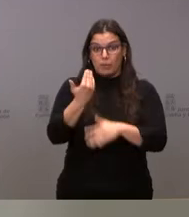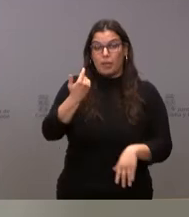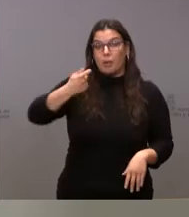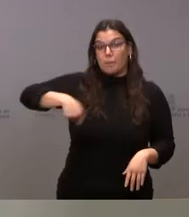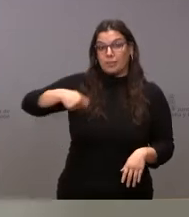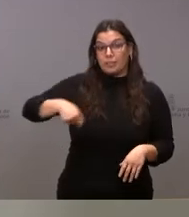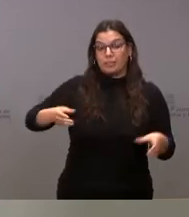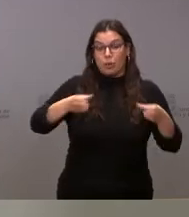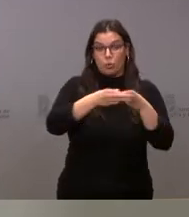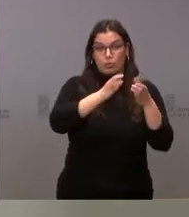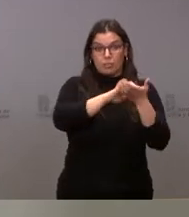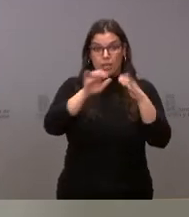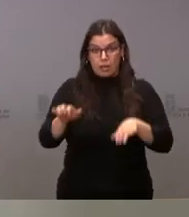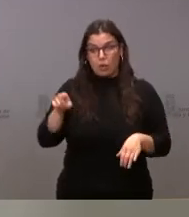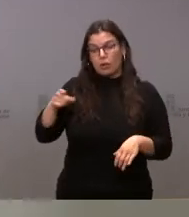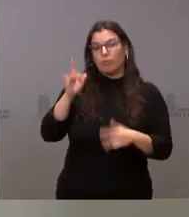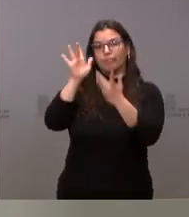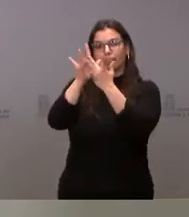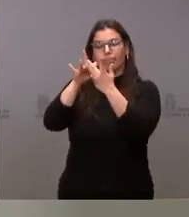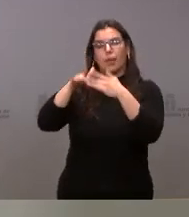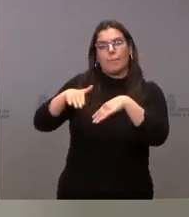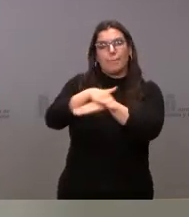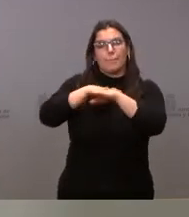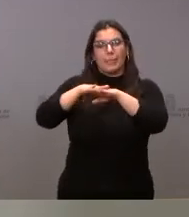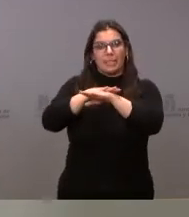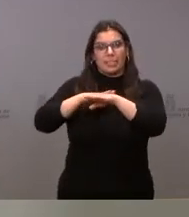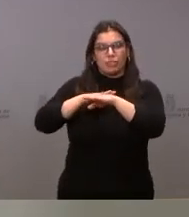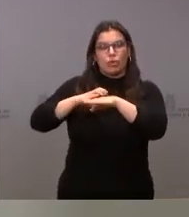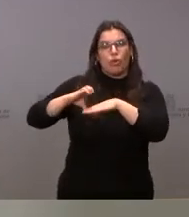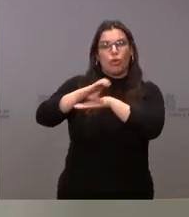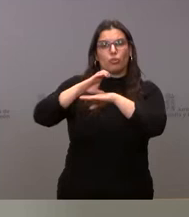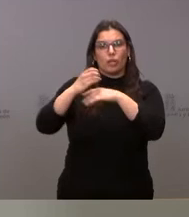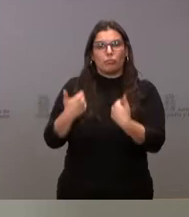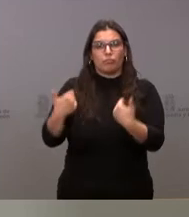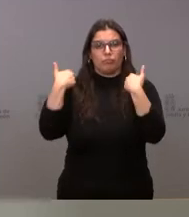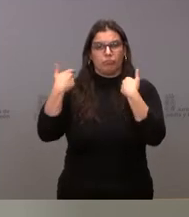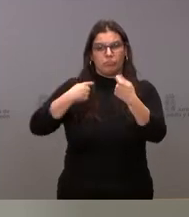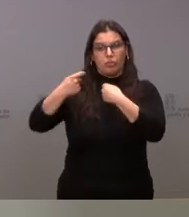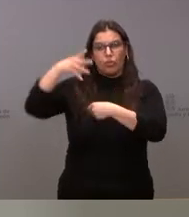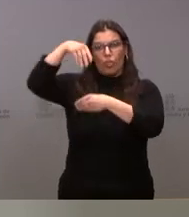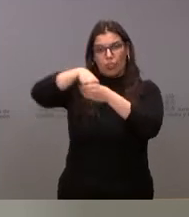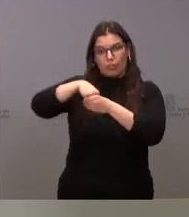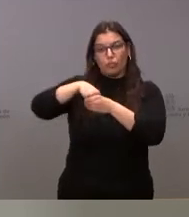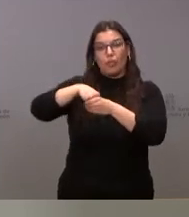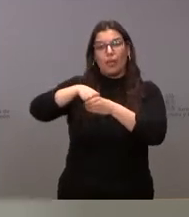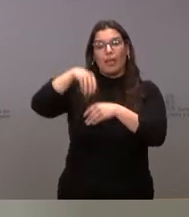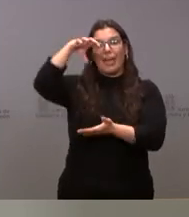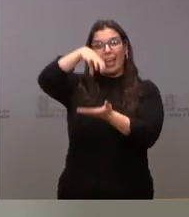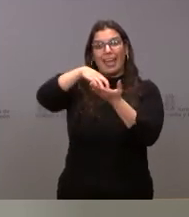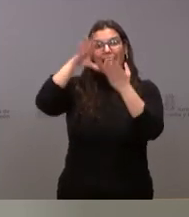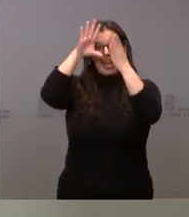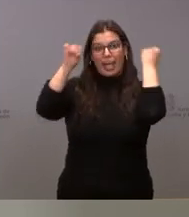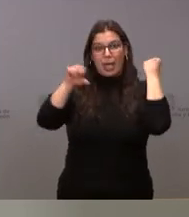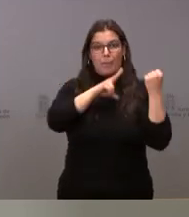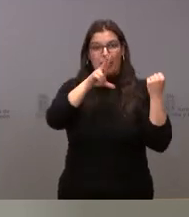de la Junta de Castilla y León ha hablado con el ministro consejero y encargado de negocios de la Embajada de Ucrania en España, Dmitry